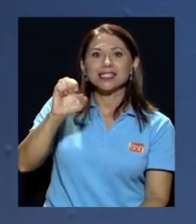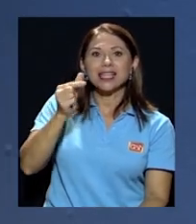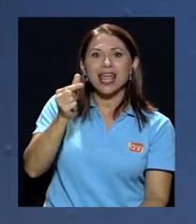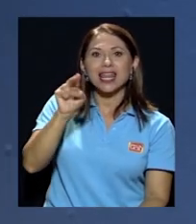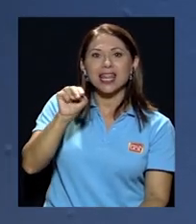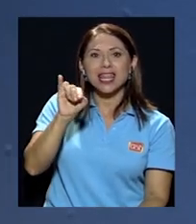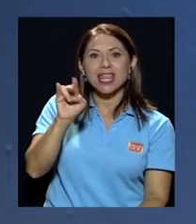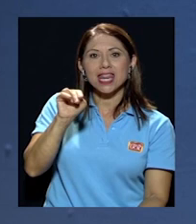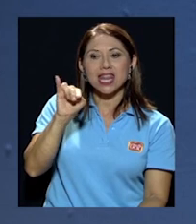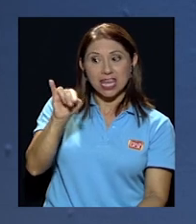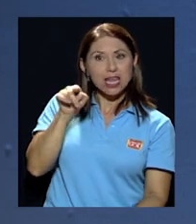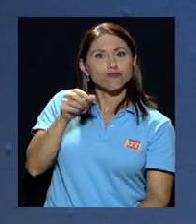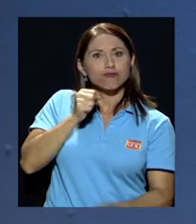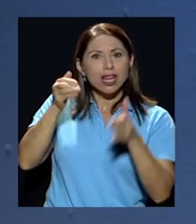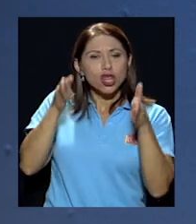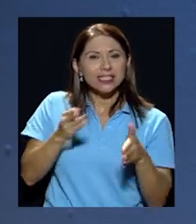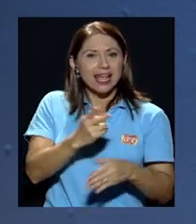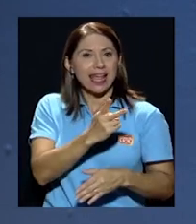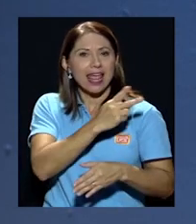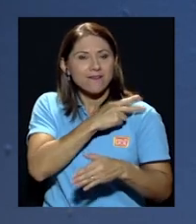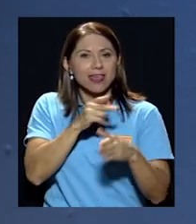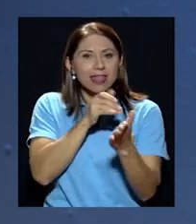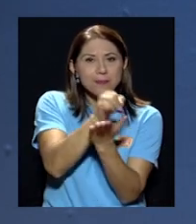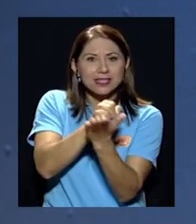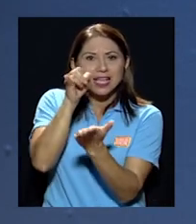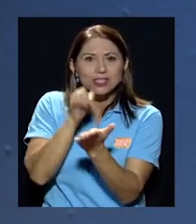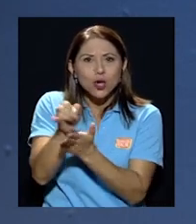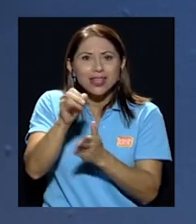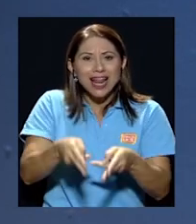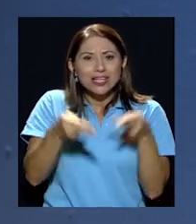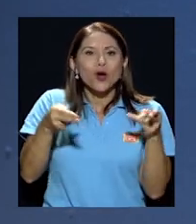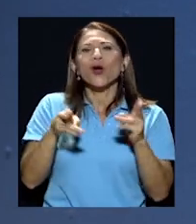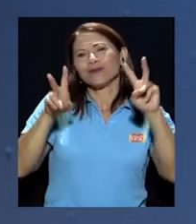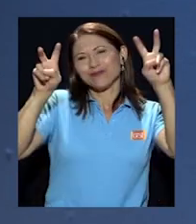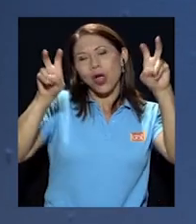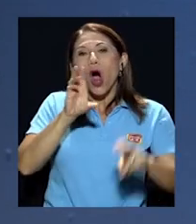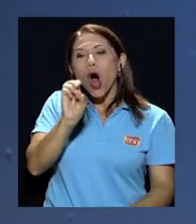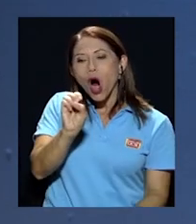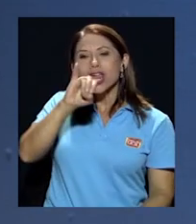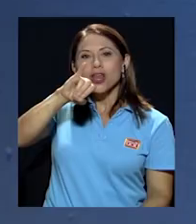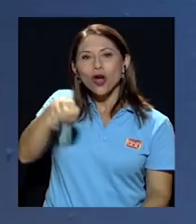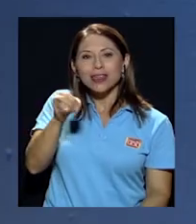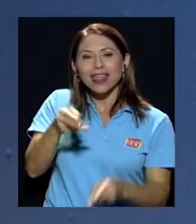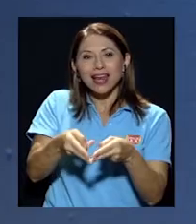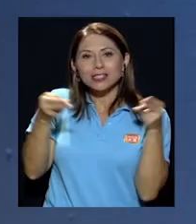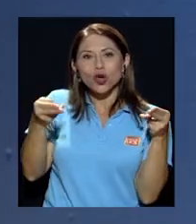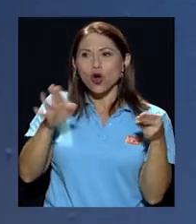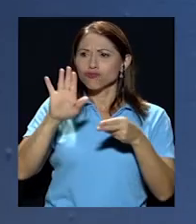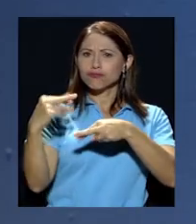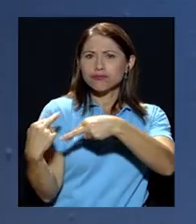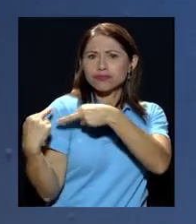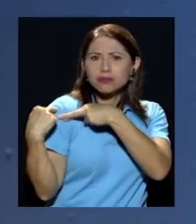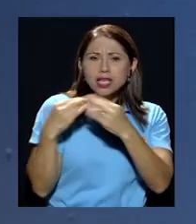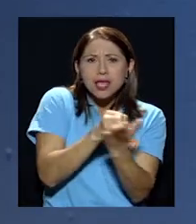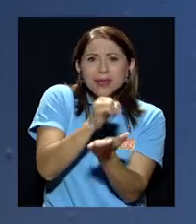jefe de la sección de investigación de La Nación, como decir, la hoy J de La Nación, que tuvo a su cargo la investigación del